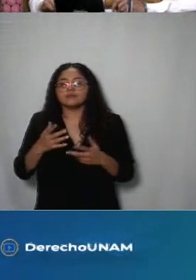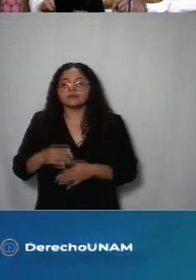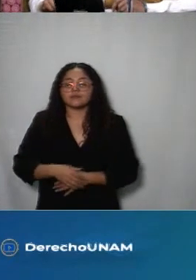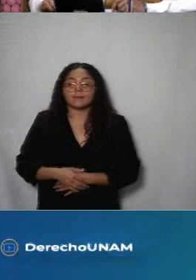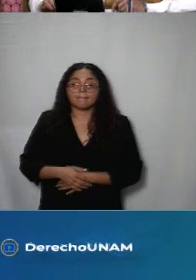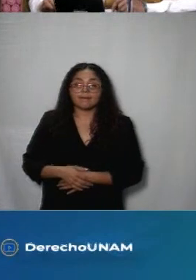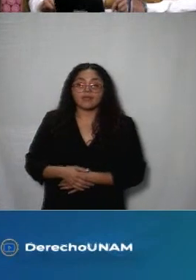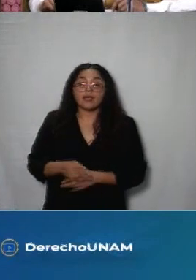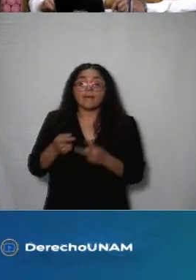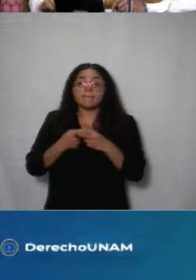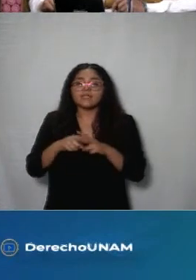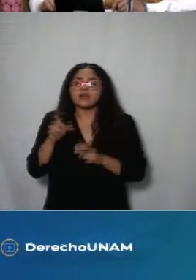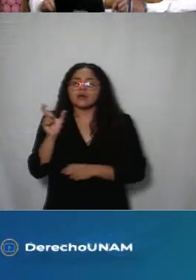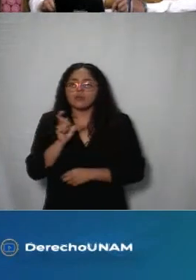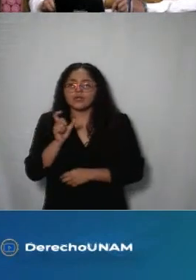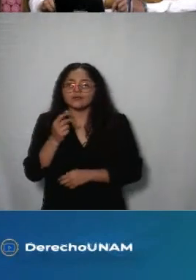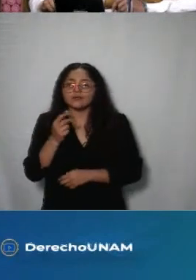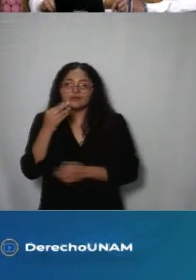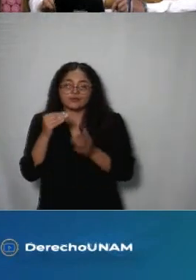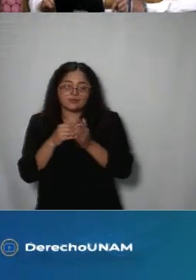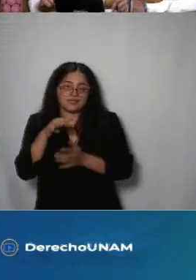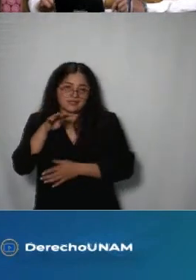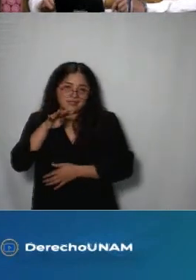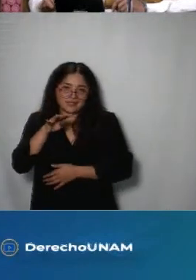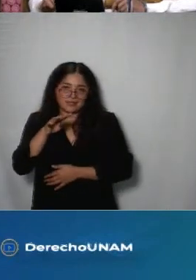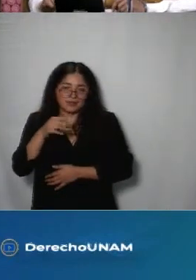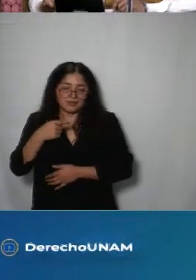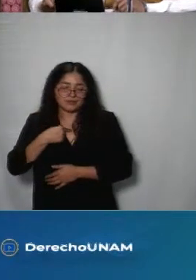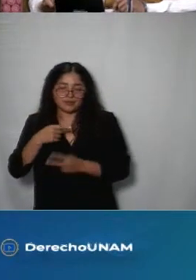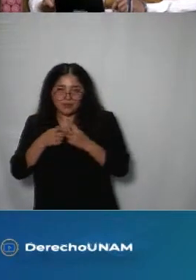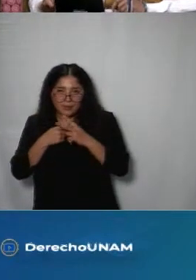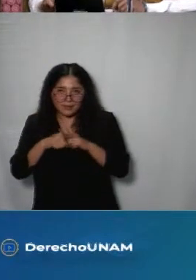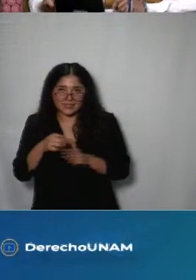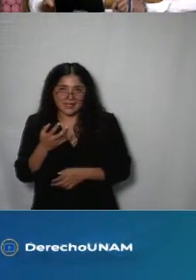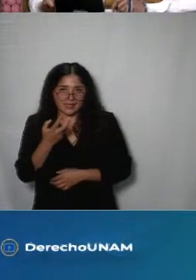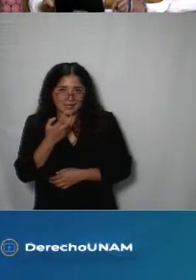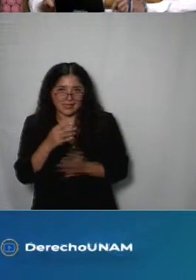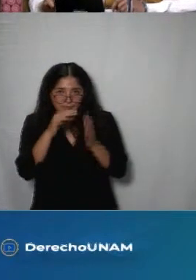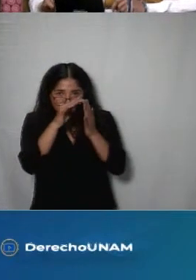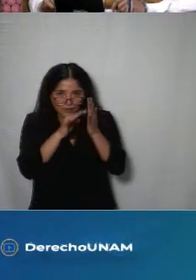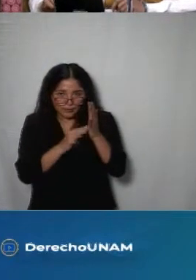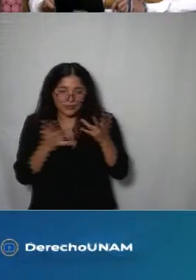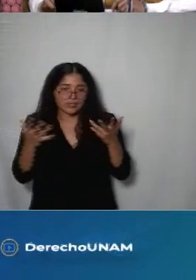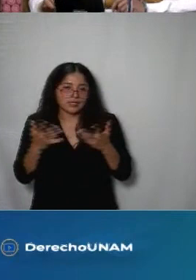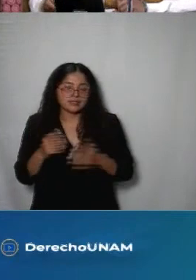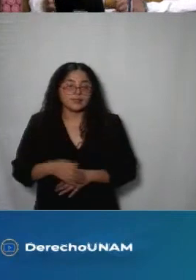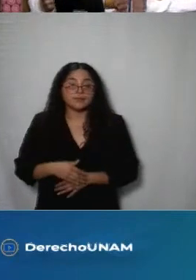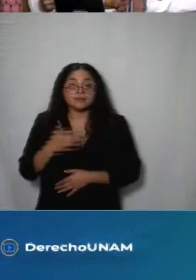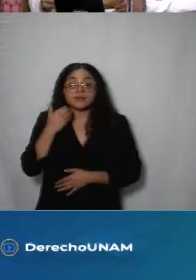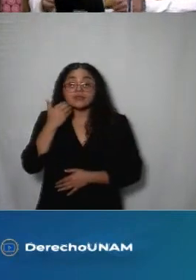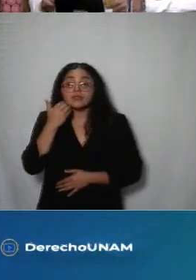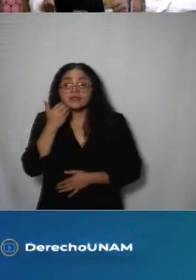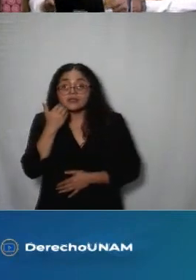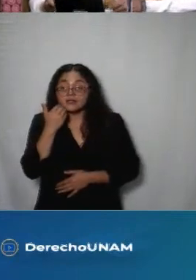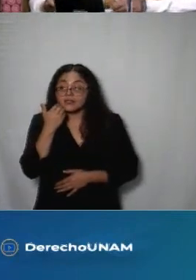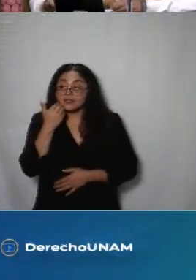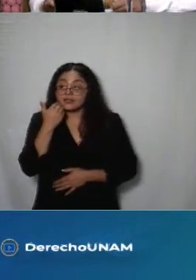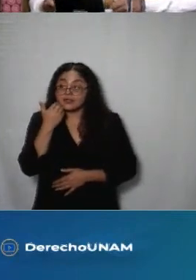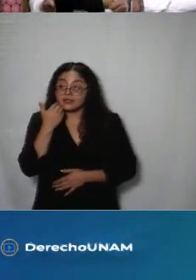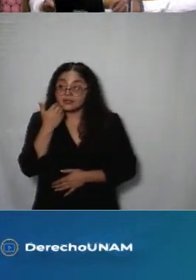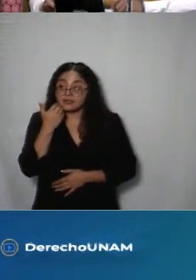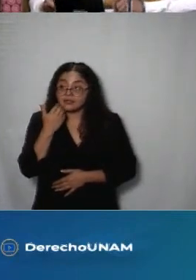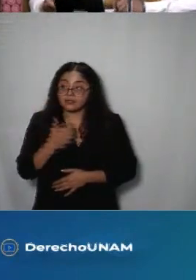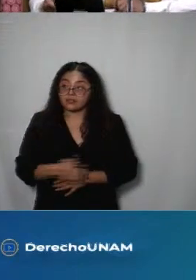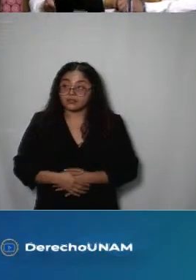desde 2019 bajo mi coordinación es parte y un poco contribuirles o participarles el